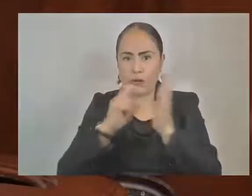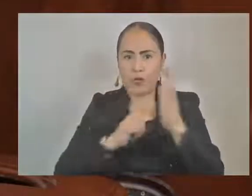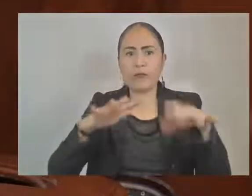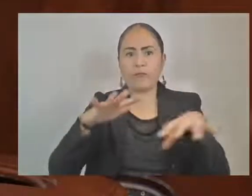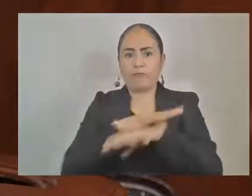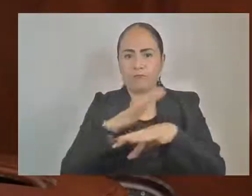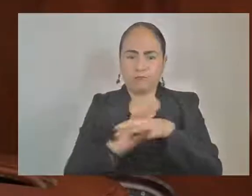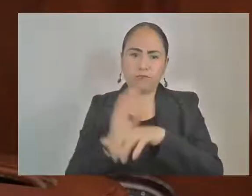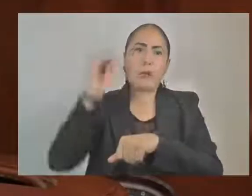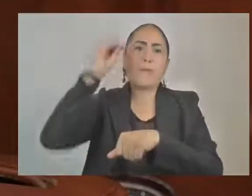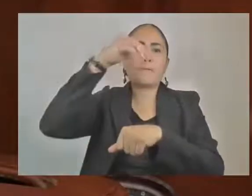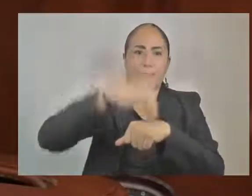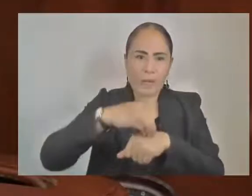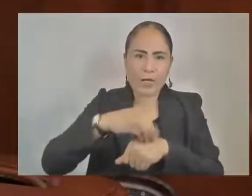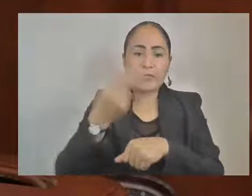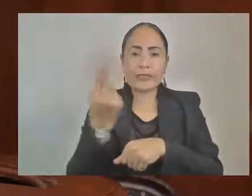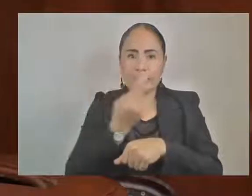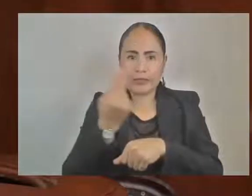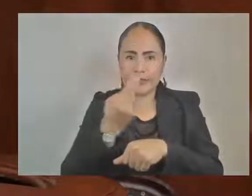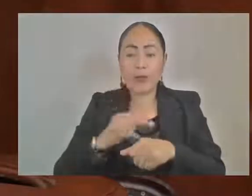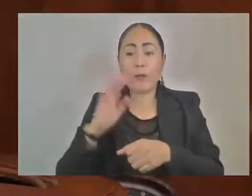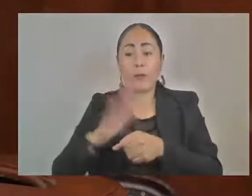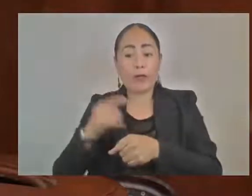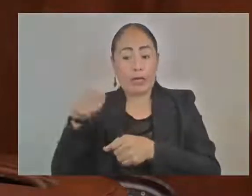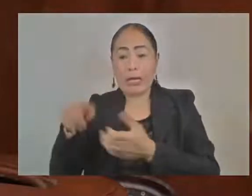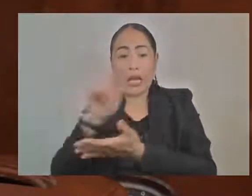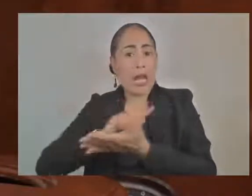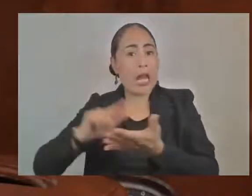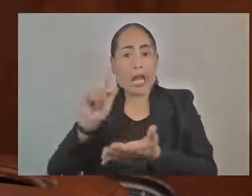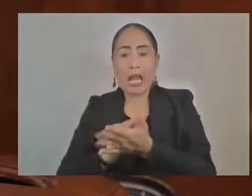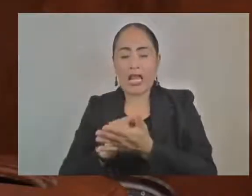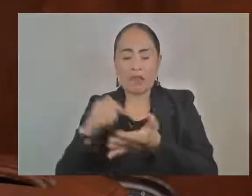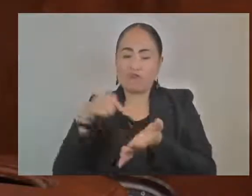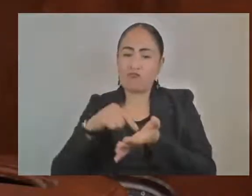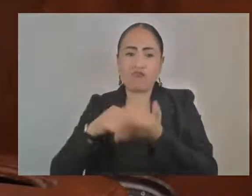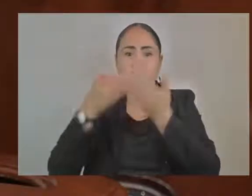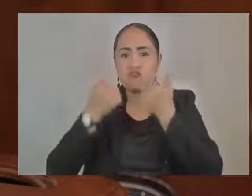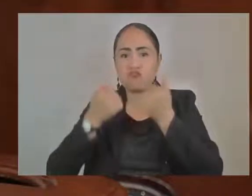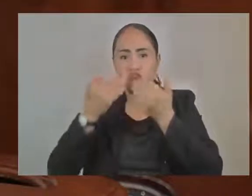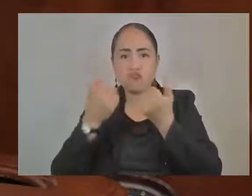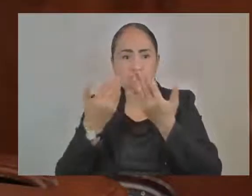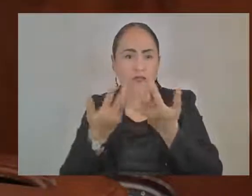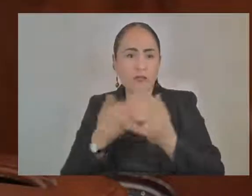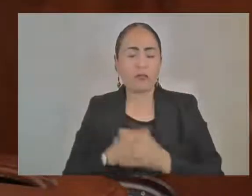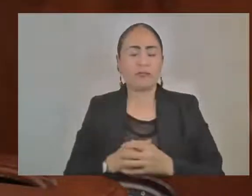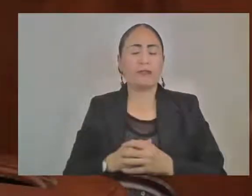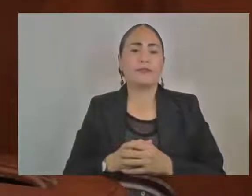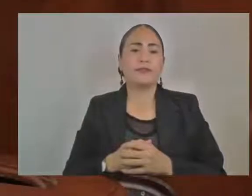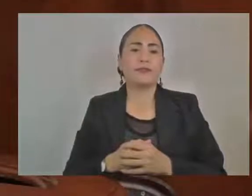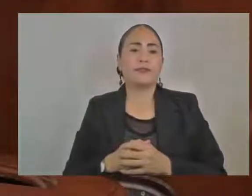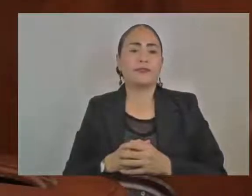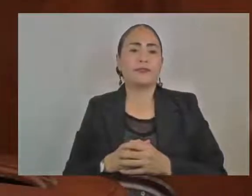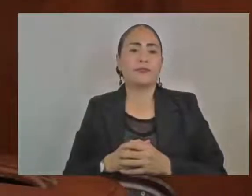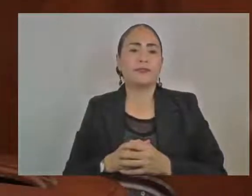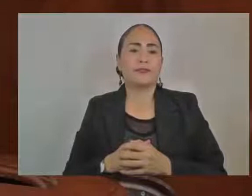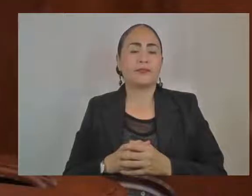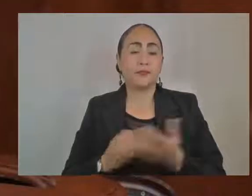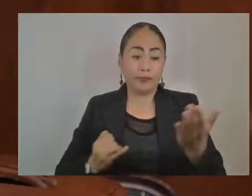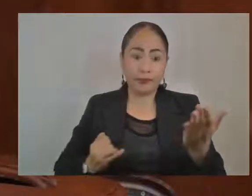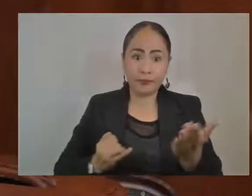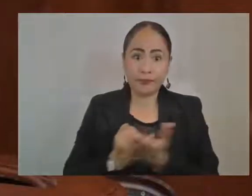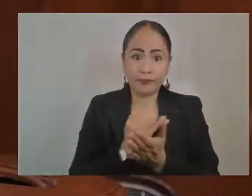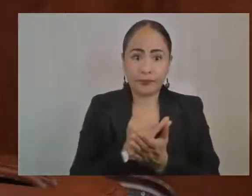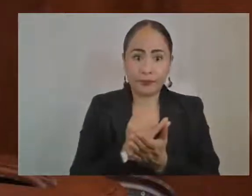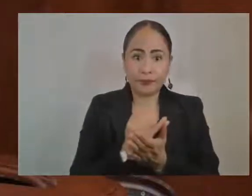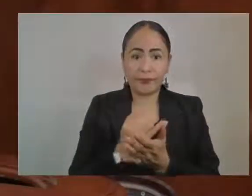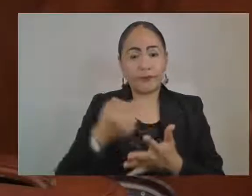ante la imprecisión ilegal que se aprecia. Lo anterior, debido a que las resoluciones emitidas en